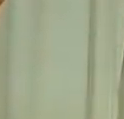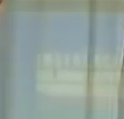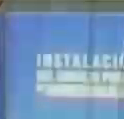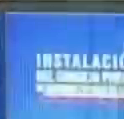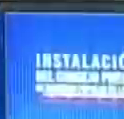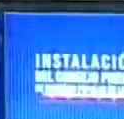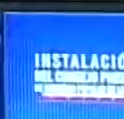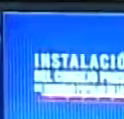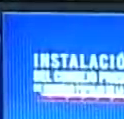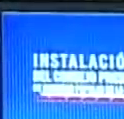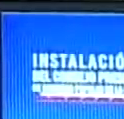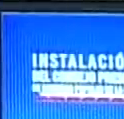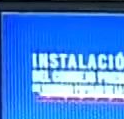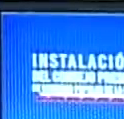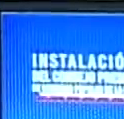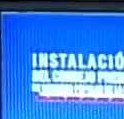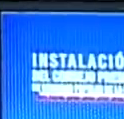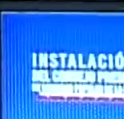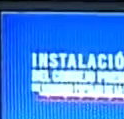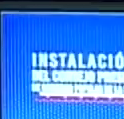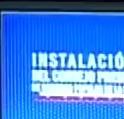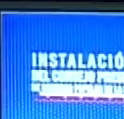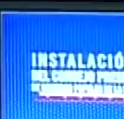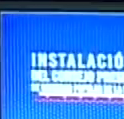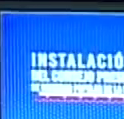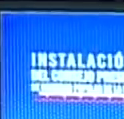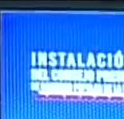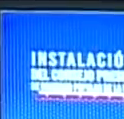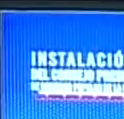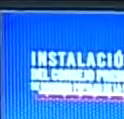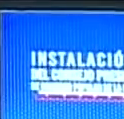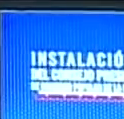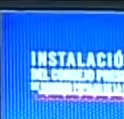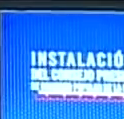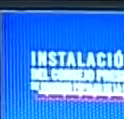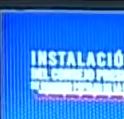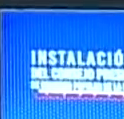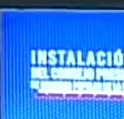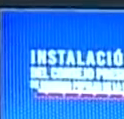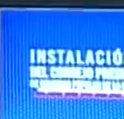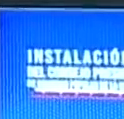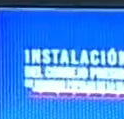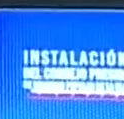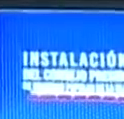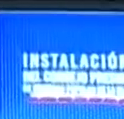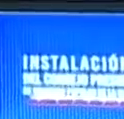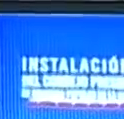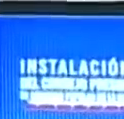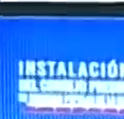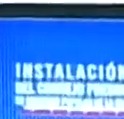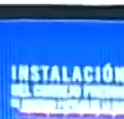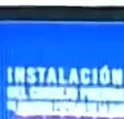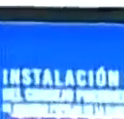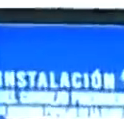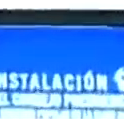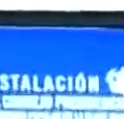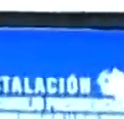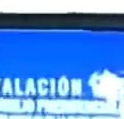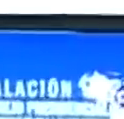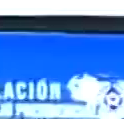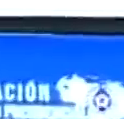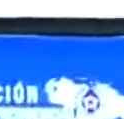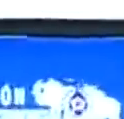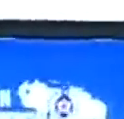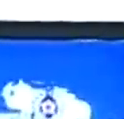...de instalación del Consejo Presidencial de Gobierno Popular desde la clase obrera. Esto como parte de los